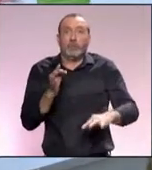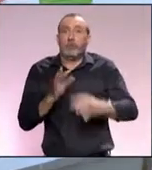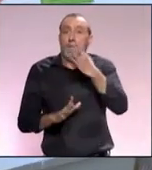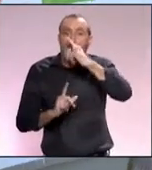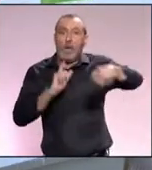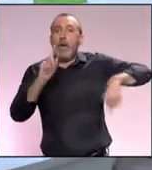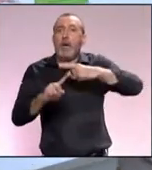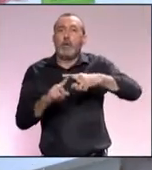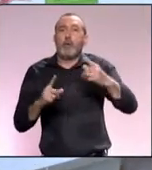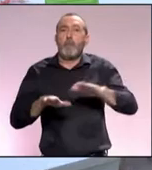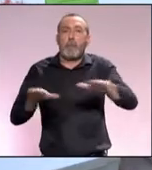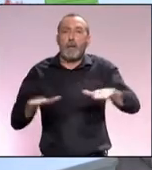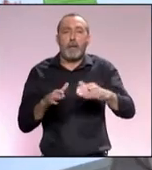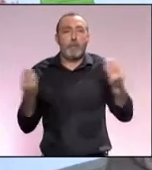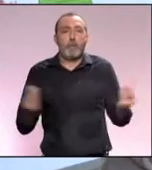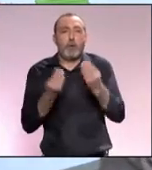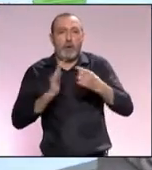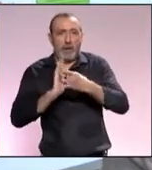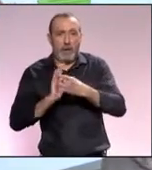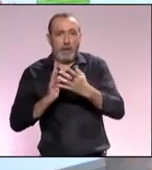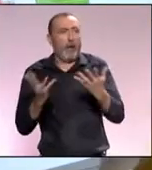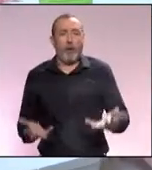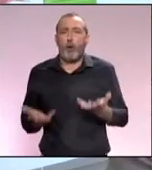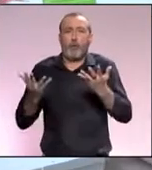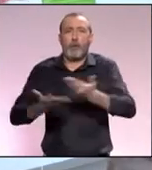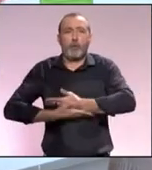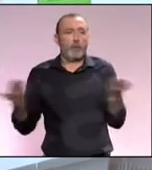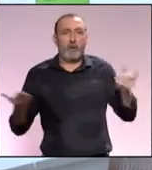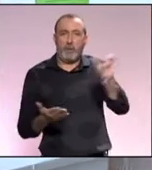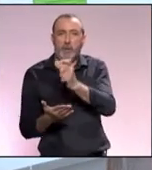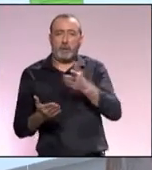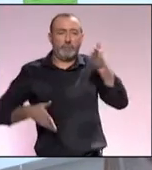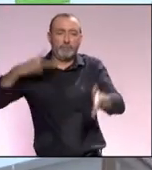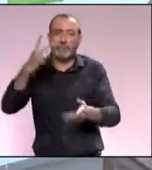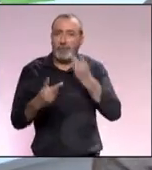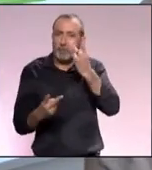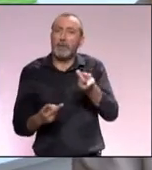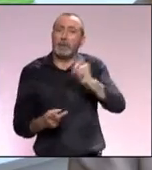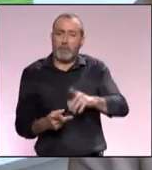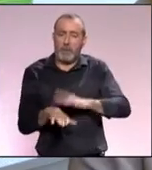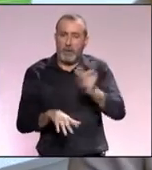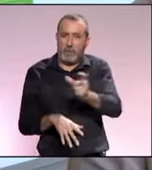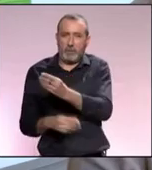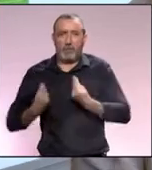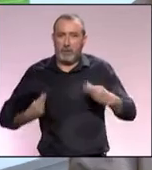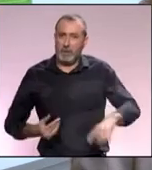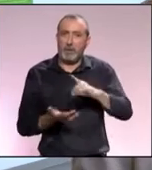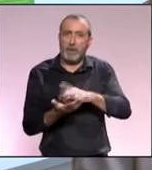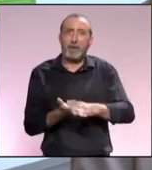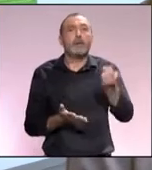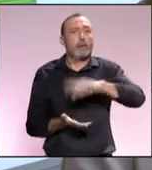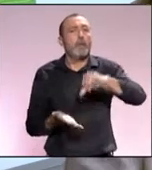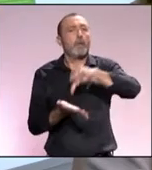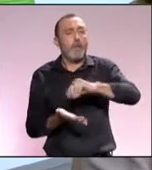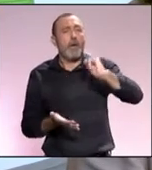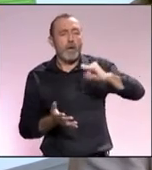tener cada año mejor nuestras playas a disposición de todas las personas que nos visitan y también de los malagueños. Una ciudad